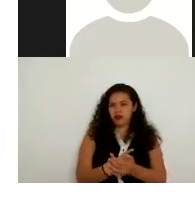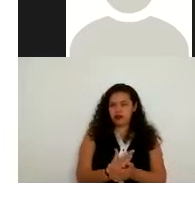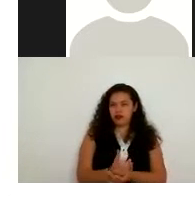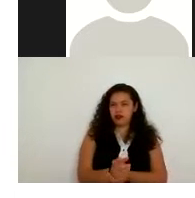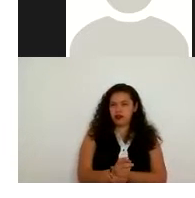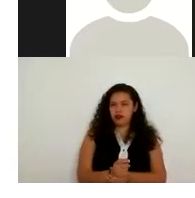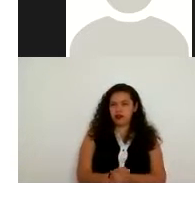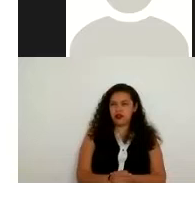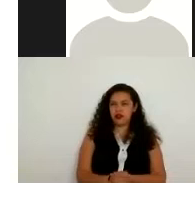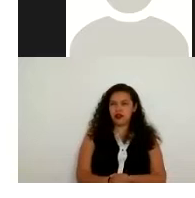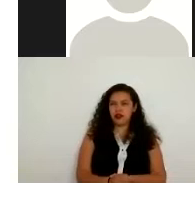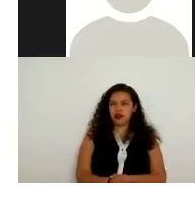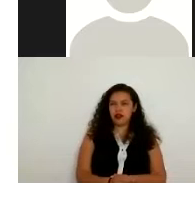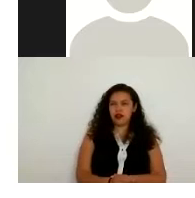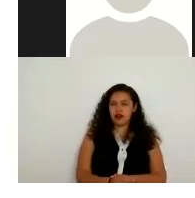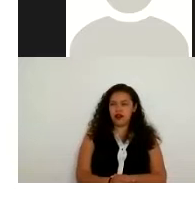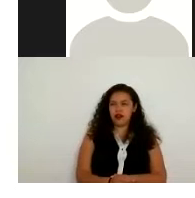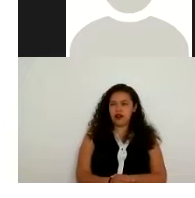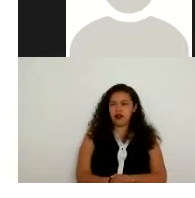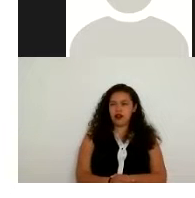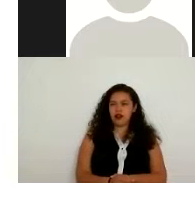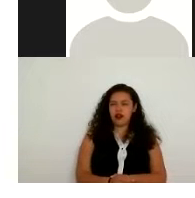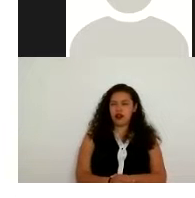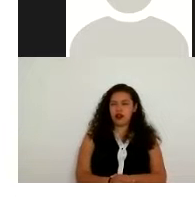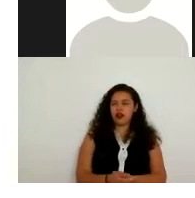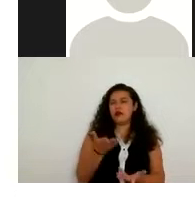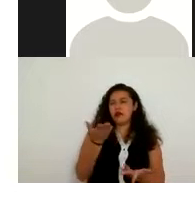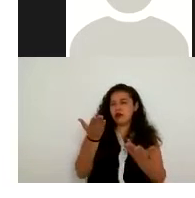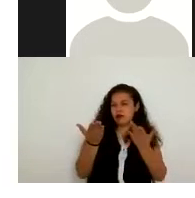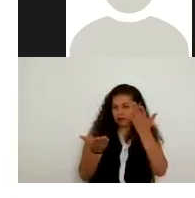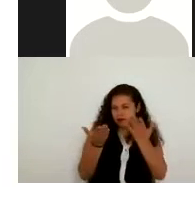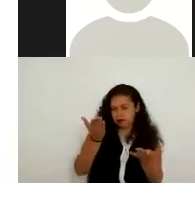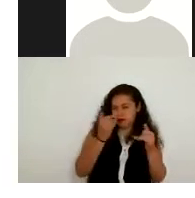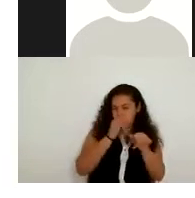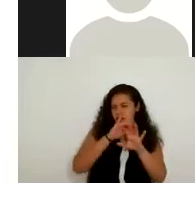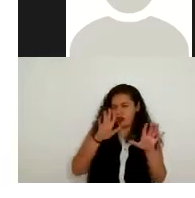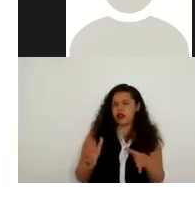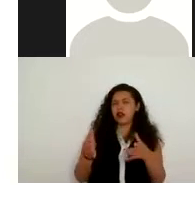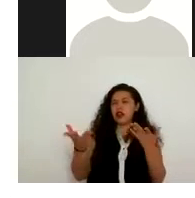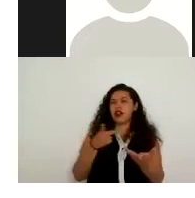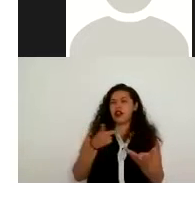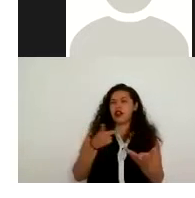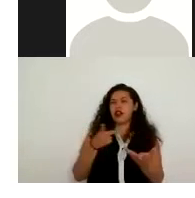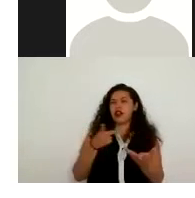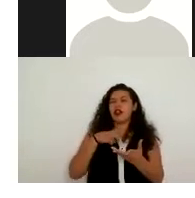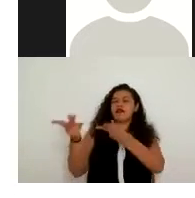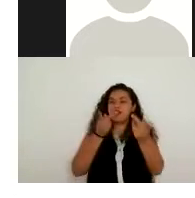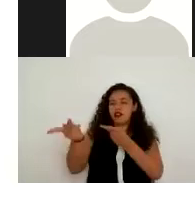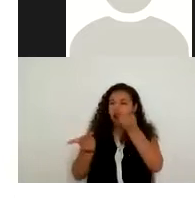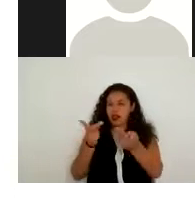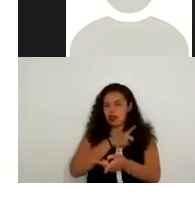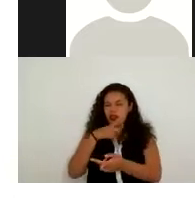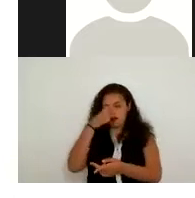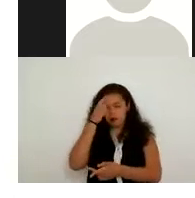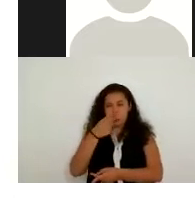en cuanto a la proporcionalidad los datos personales tratados deben ser los mínimos necesarios para el cumplimiento de la finalidad para la cual se